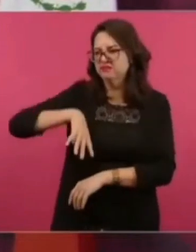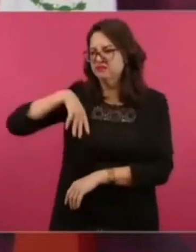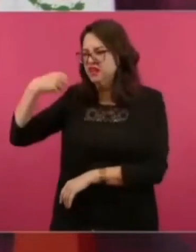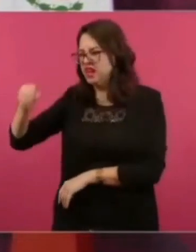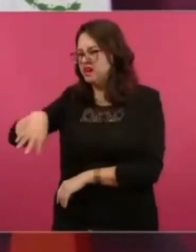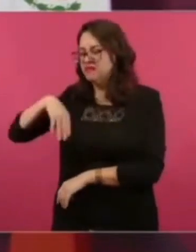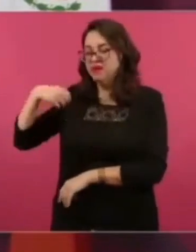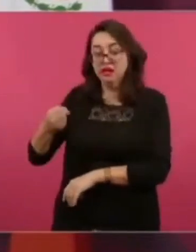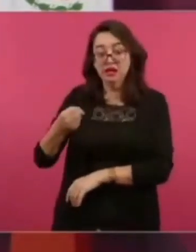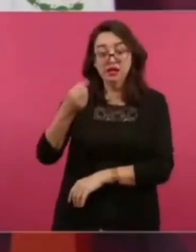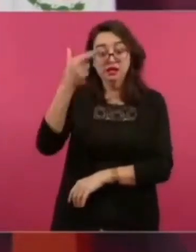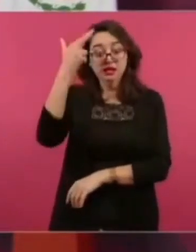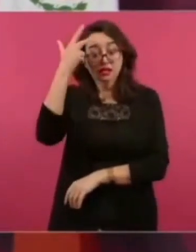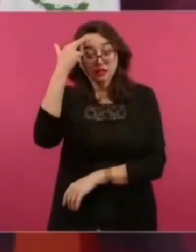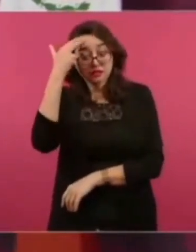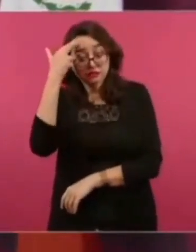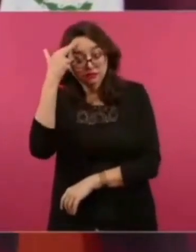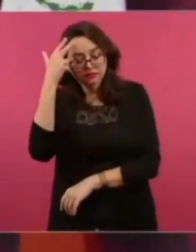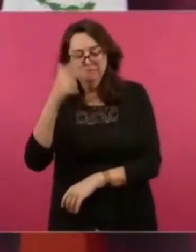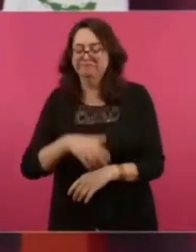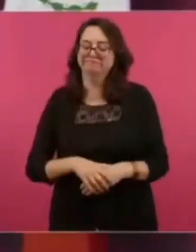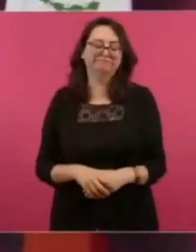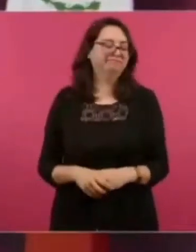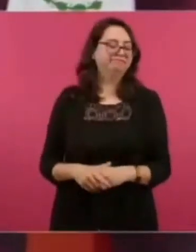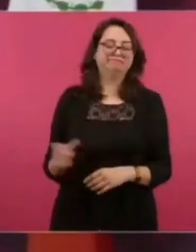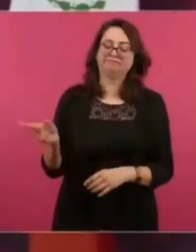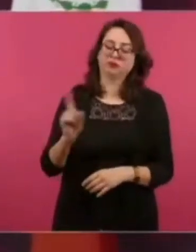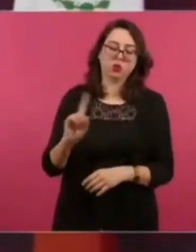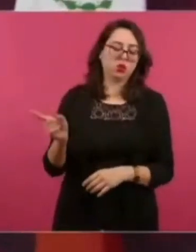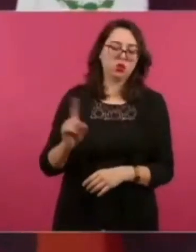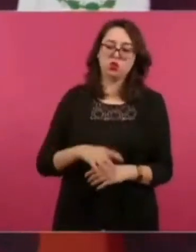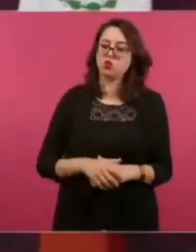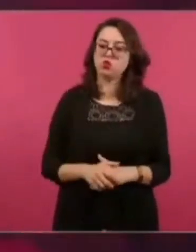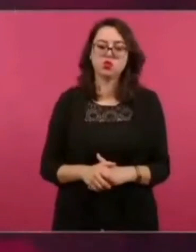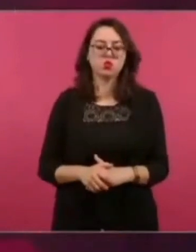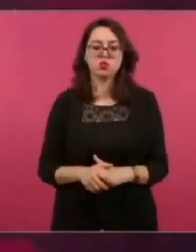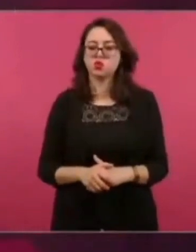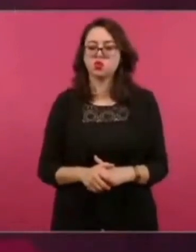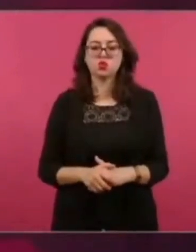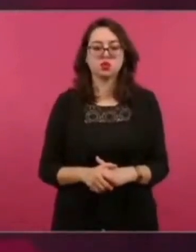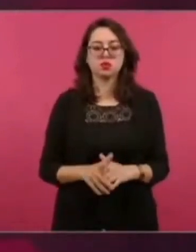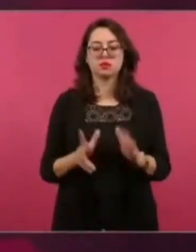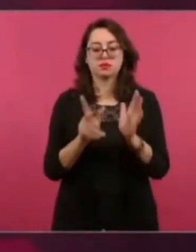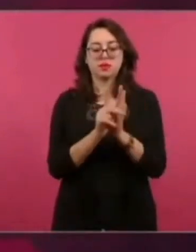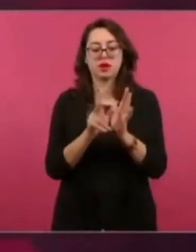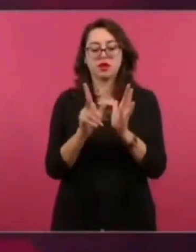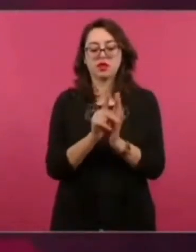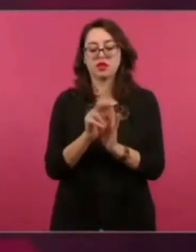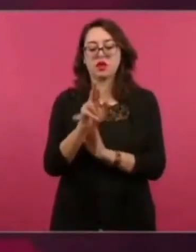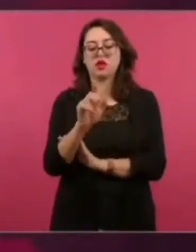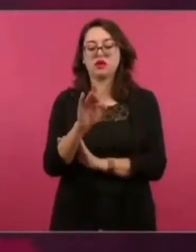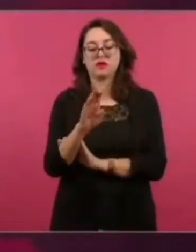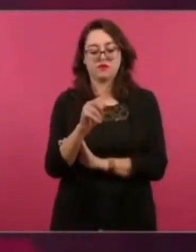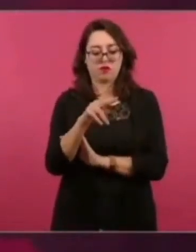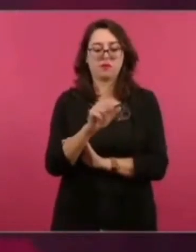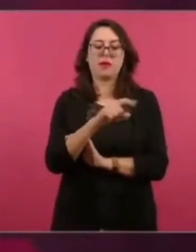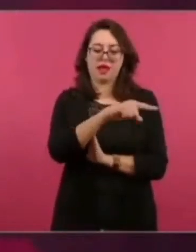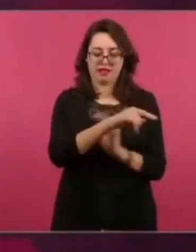sino en el periódico Reforma, donde escribe que es, no se la vayan a perder en sus columnas,